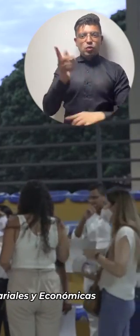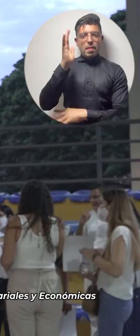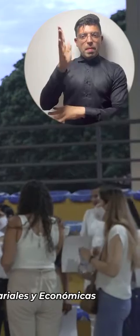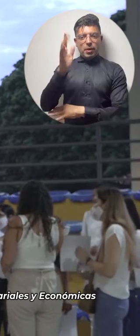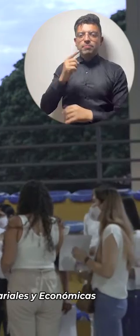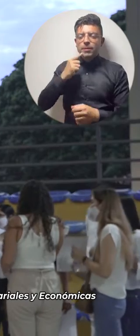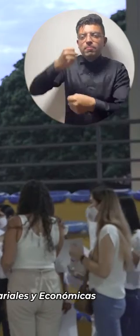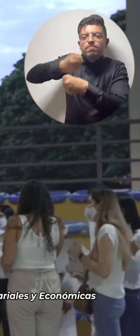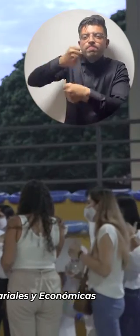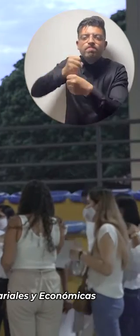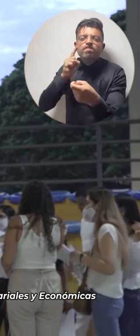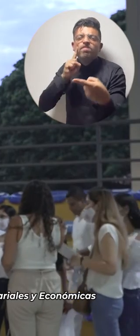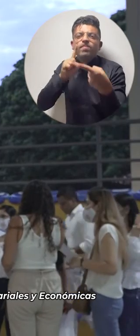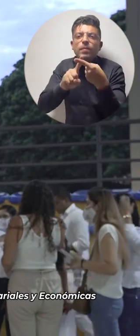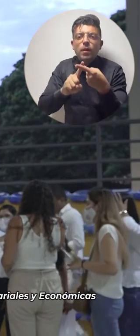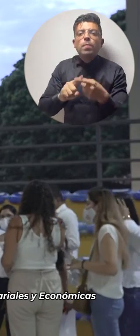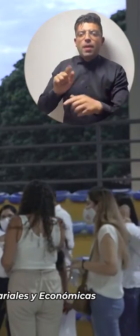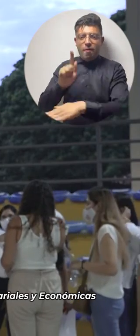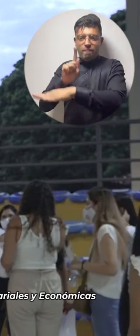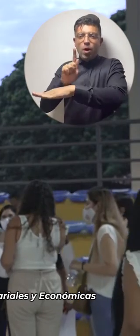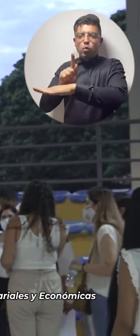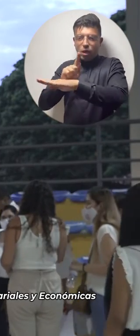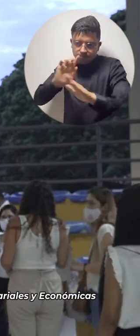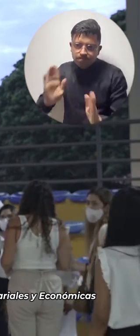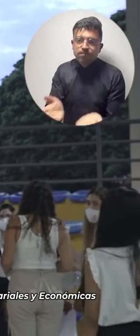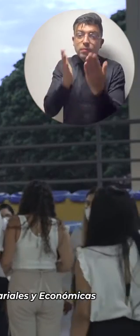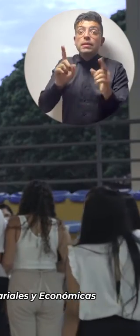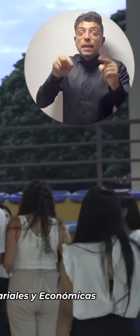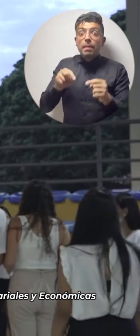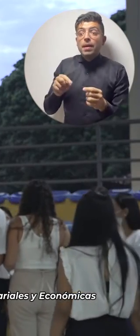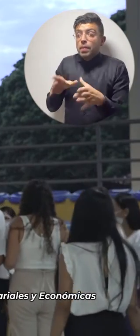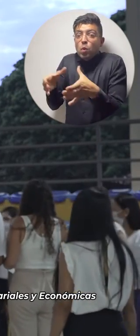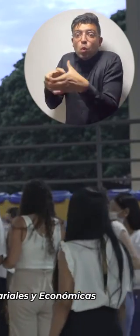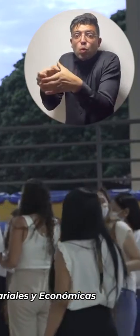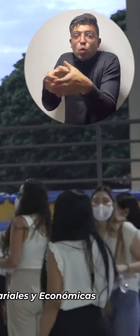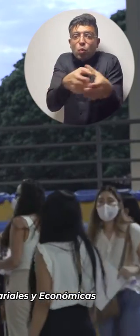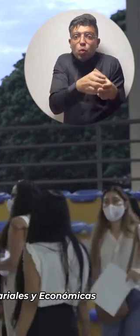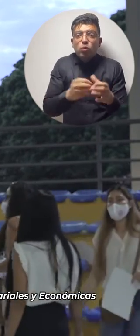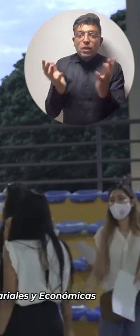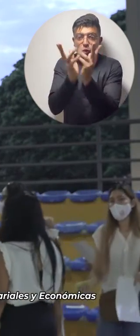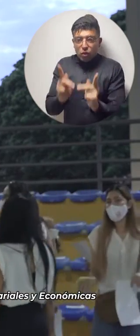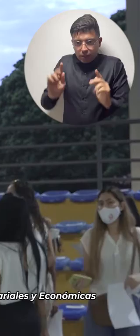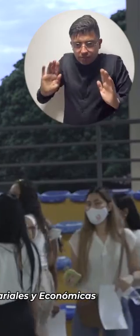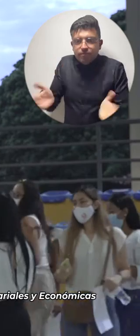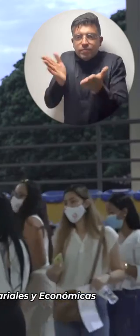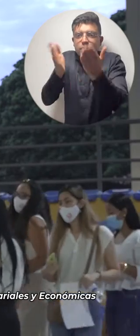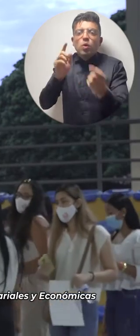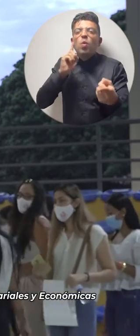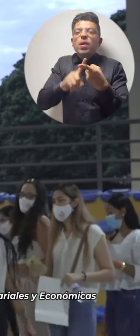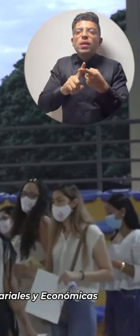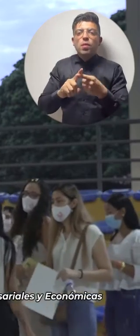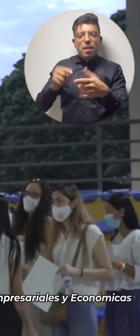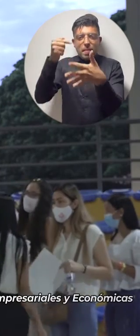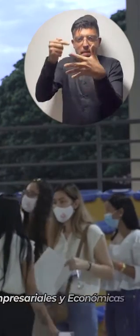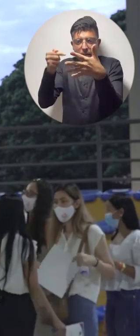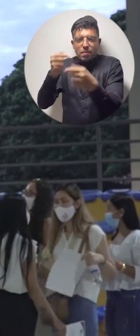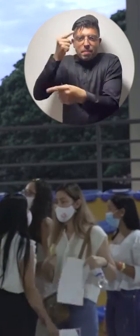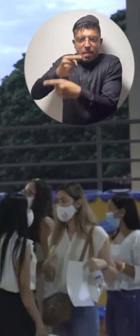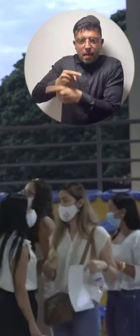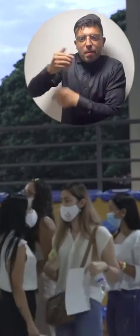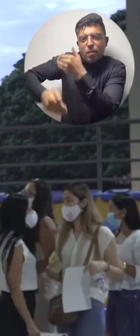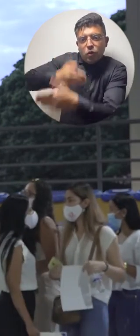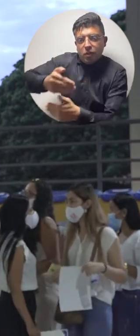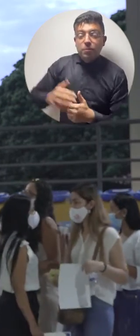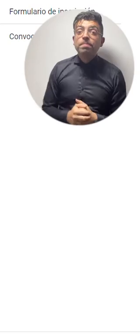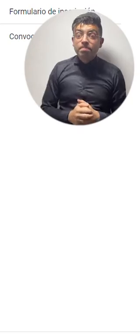discurso de trabajar en pro de la facultad y adicionalmente con las asociaciones estudiantiles impulsarlas para llevar a cabo